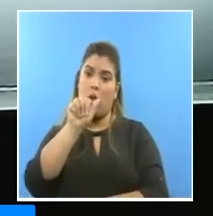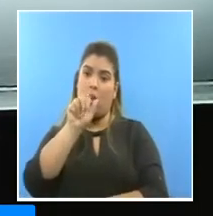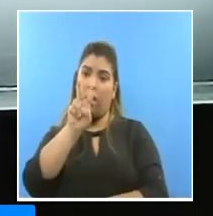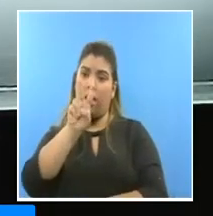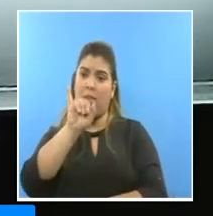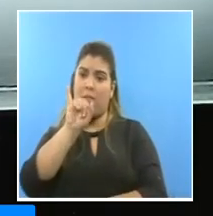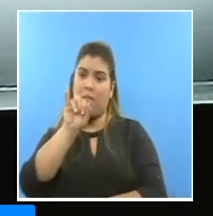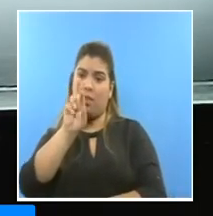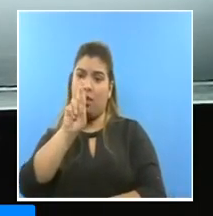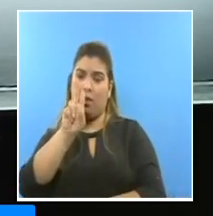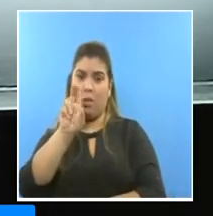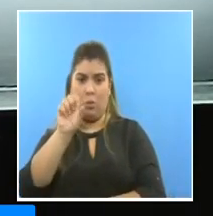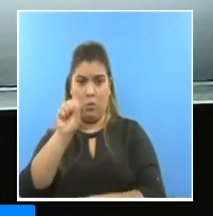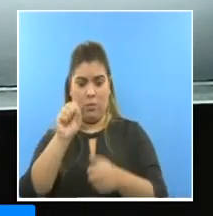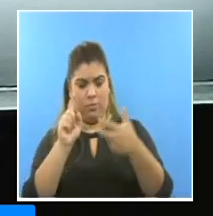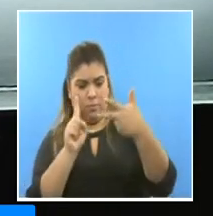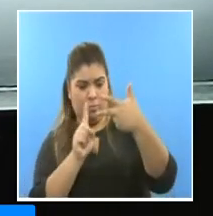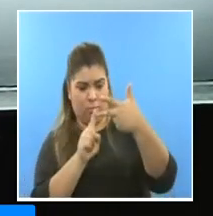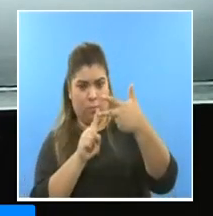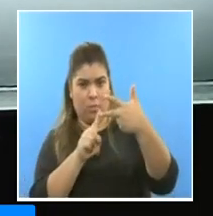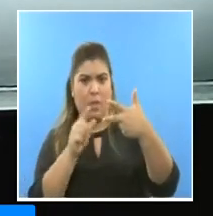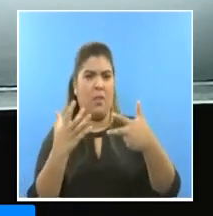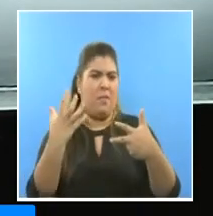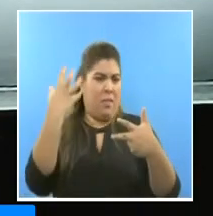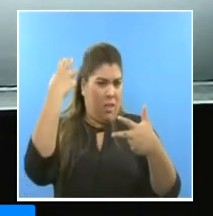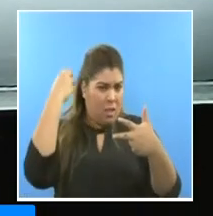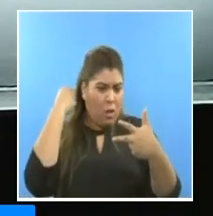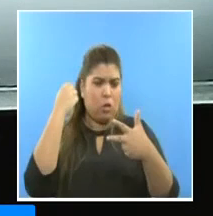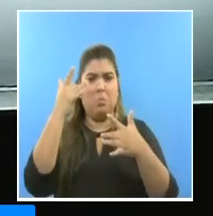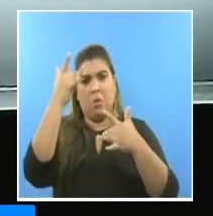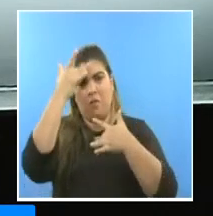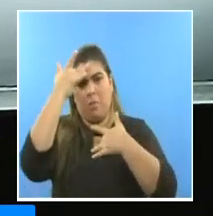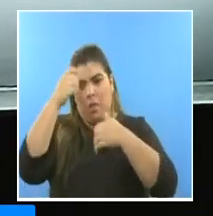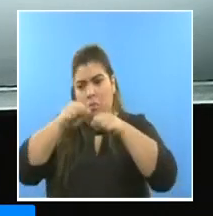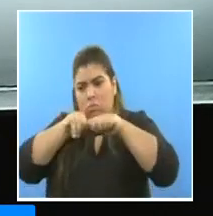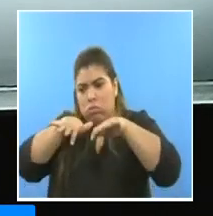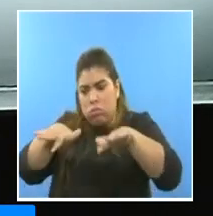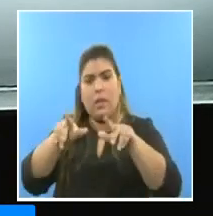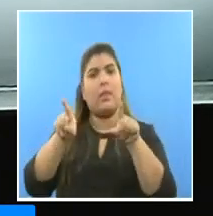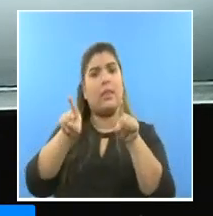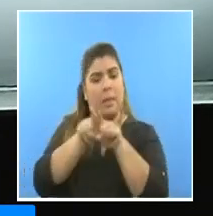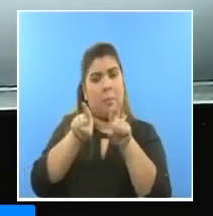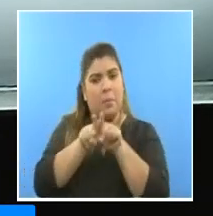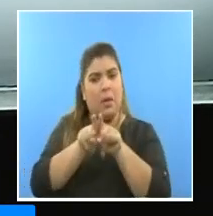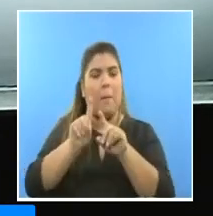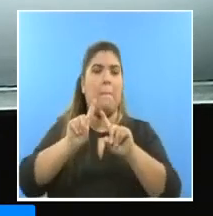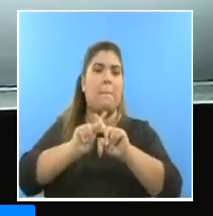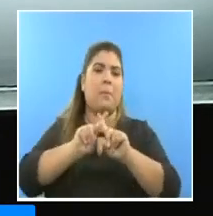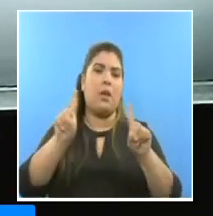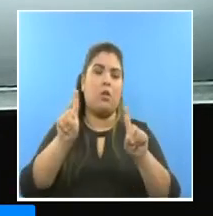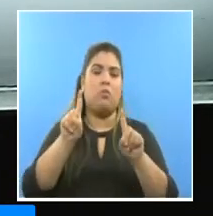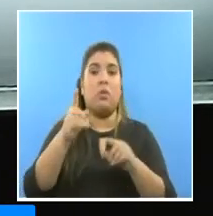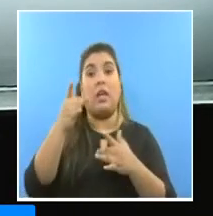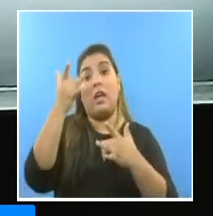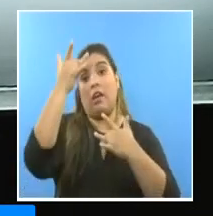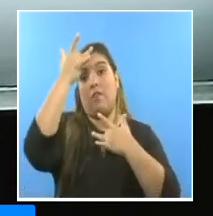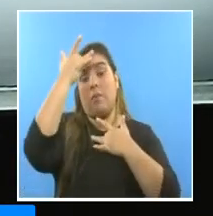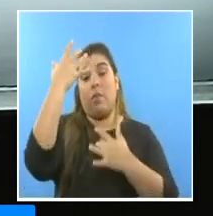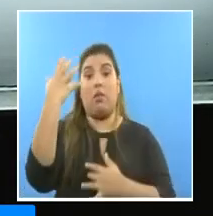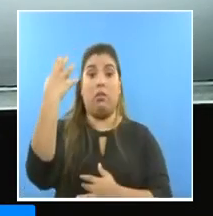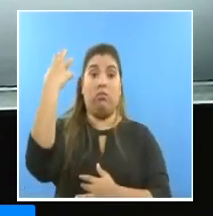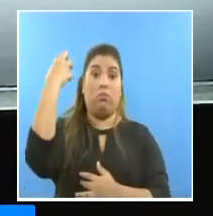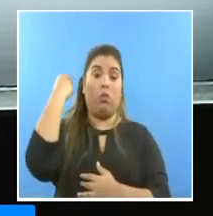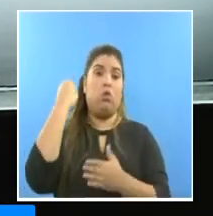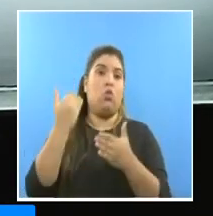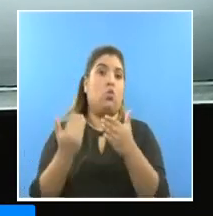todas las otras pandemias que habíamos conocido en el siglo pasado y en este siglo han sido producidas por